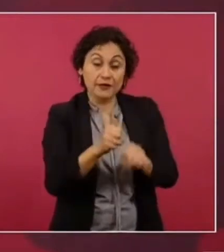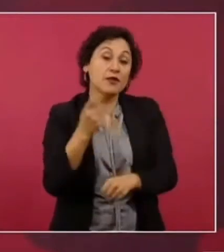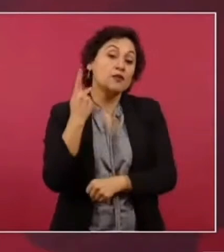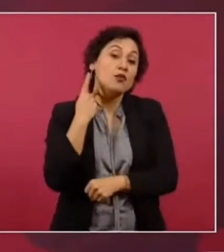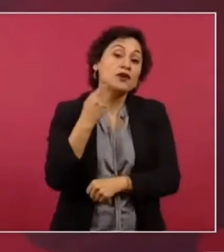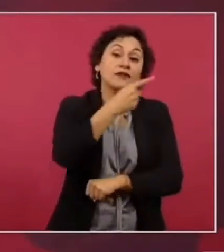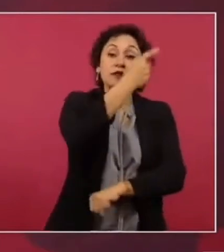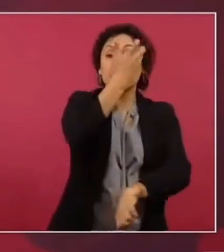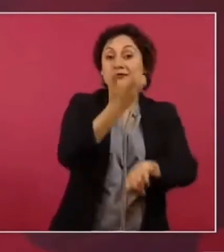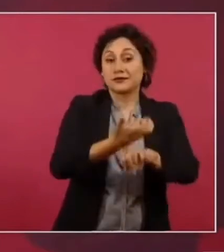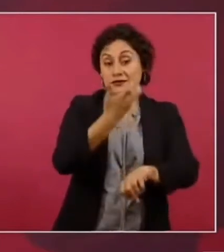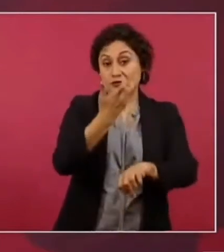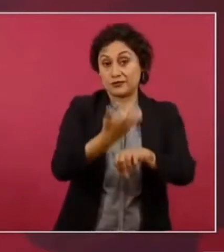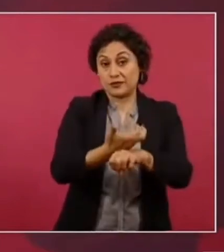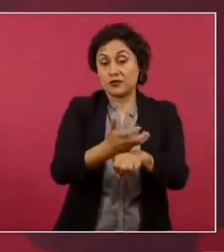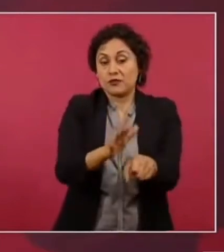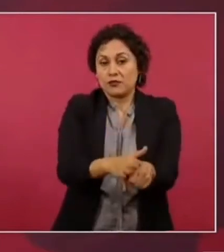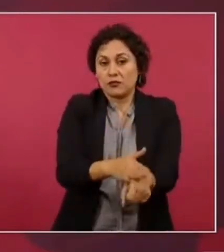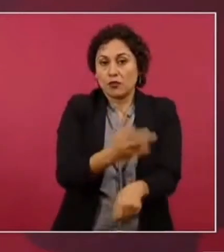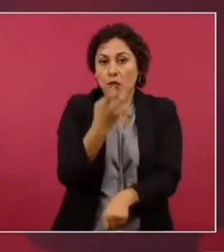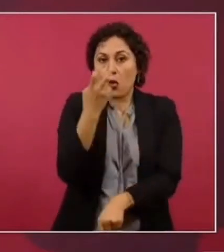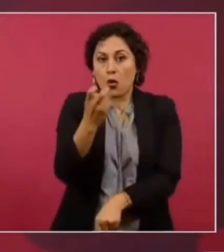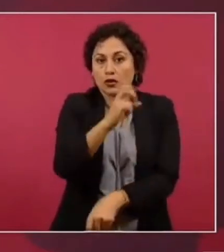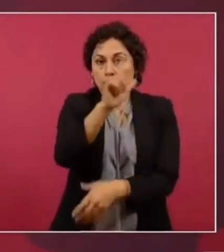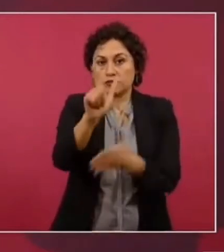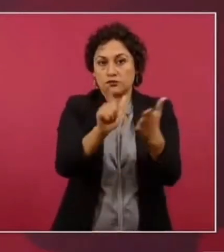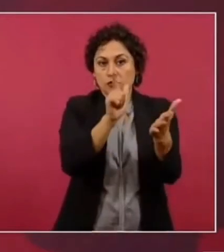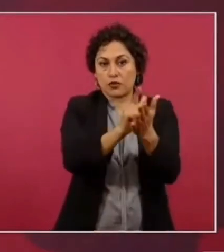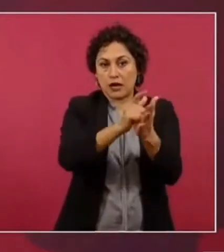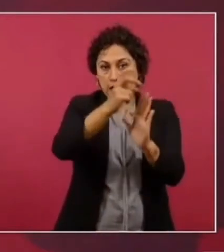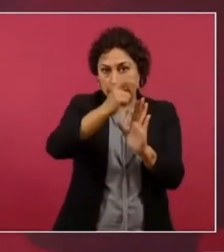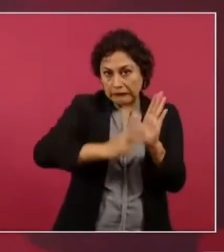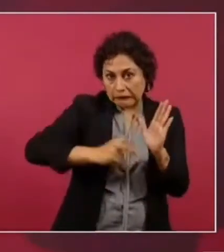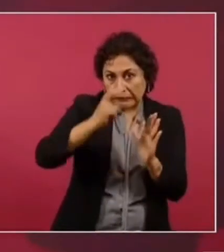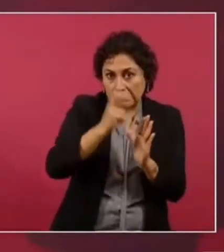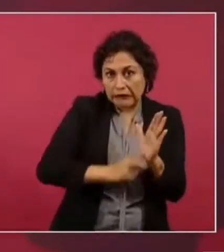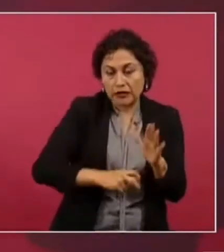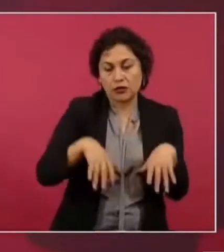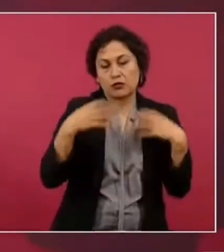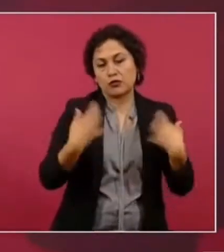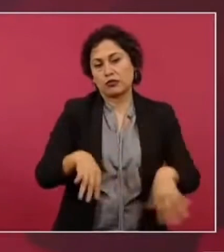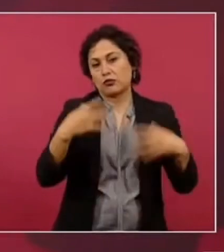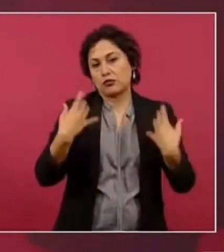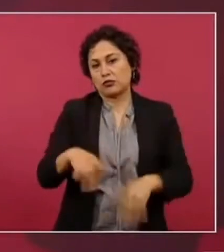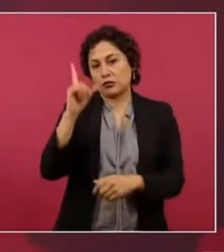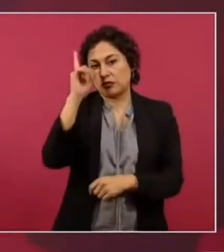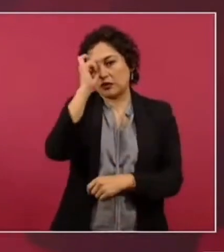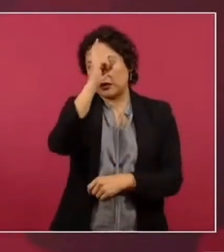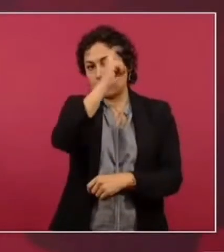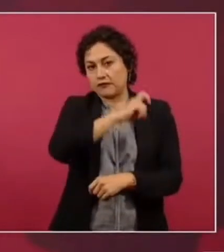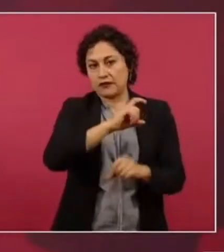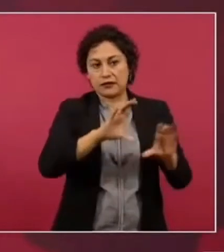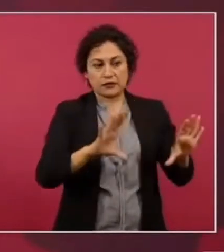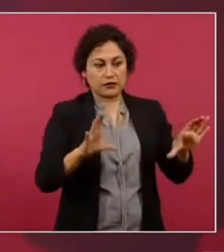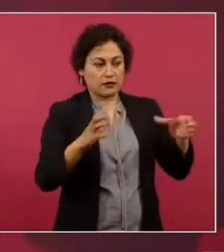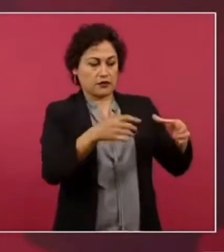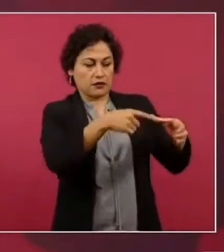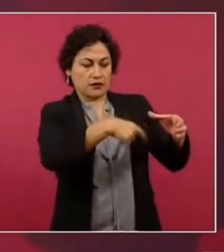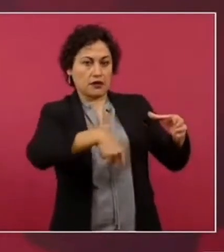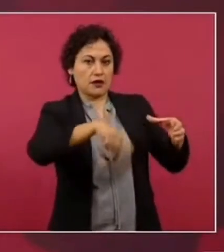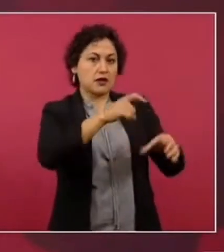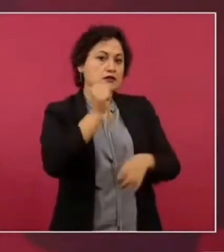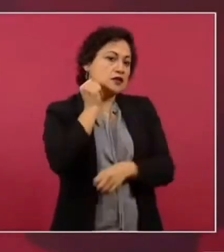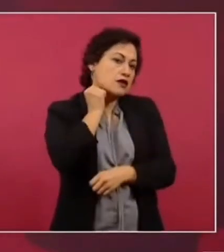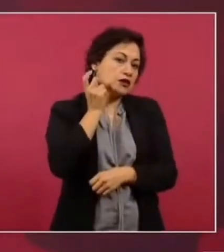que se pueda llevar a cabo una reforma en el Congreso de Estados Unidos para que no